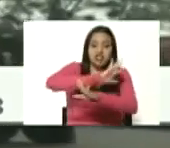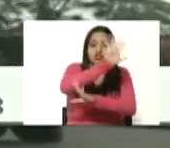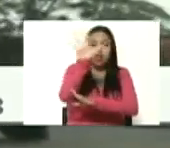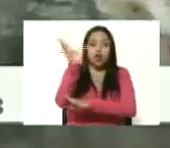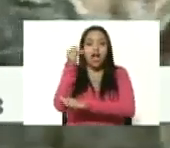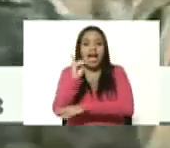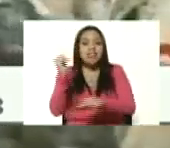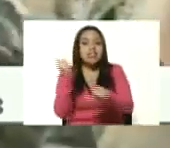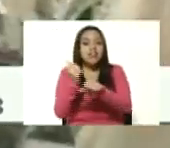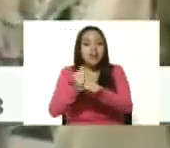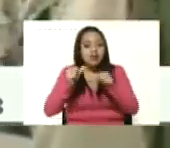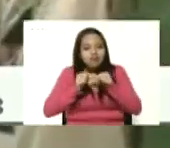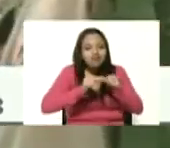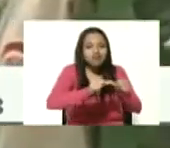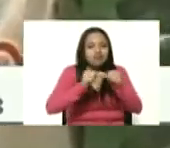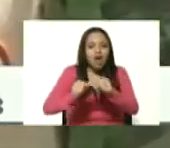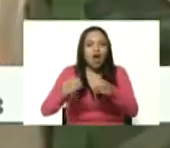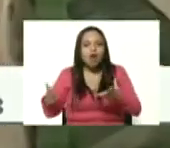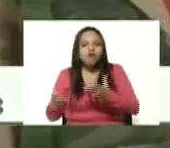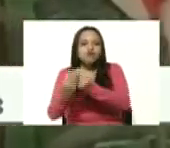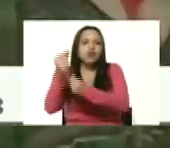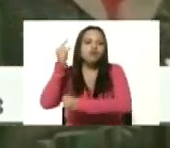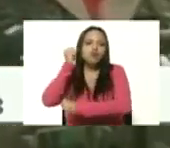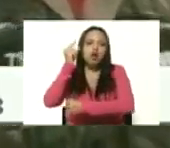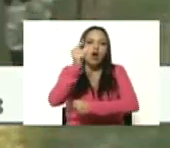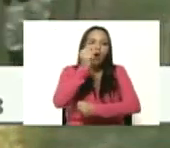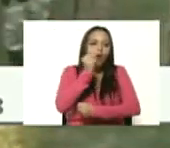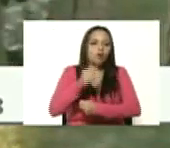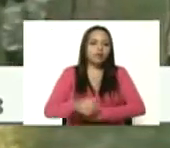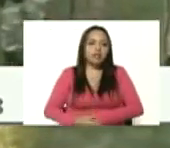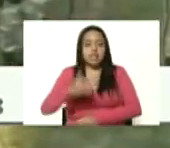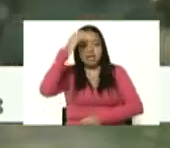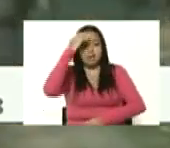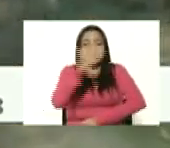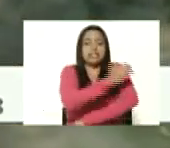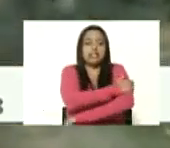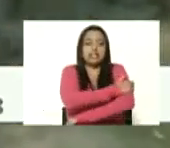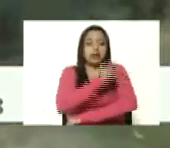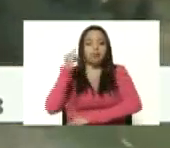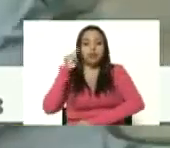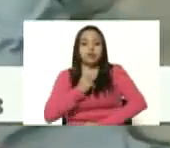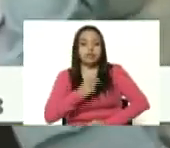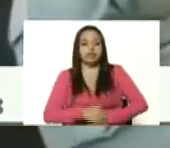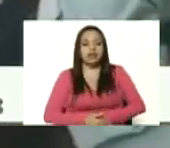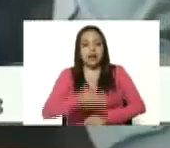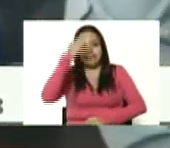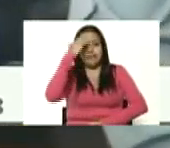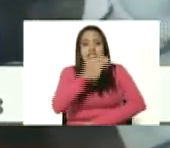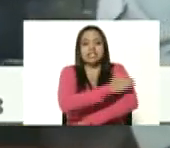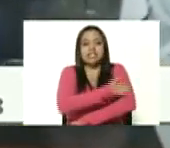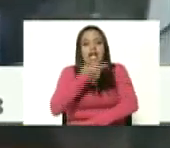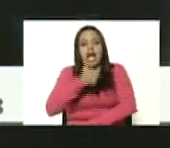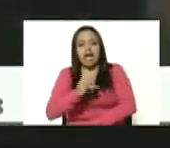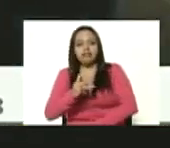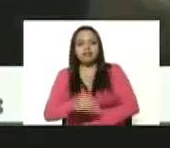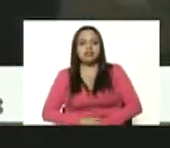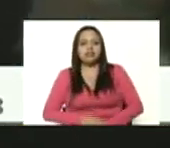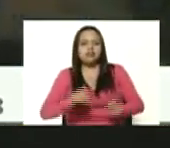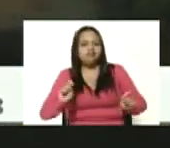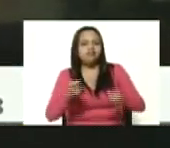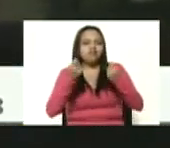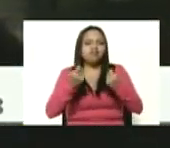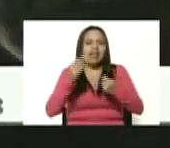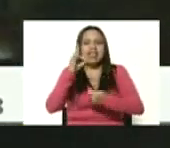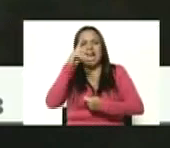operacional con los hombres y mujeres de nuestra milicia bolivariana con la milicia se ha logrado desde hace más de tres